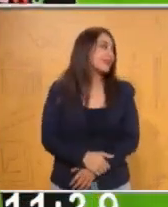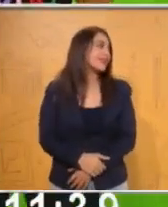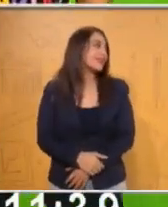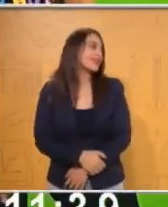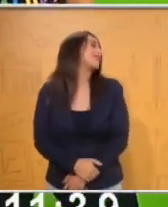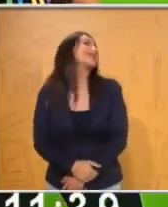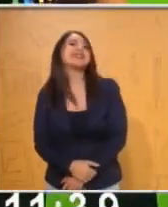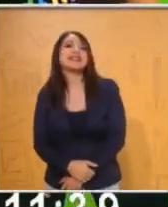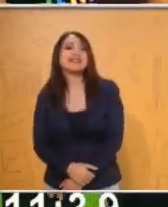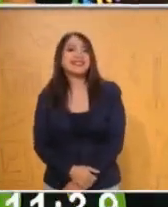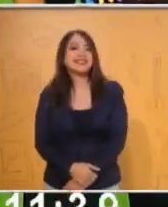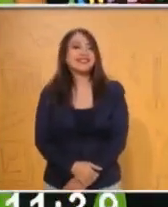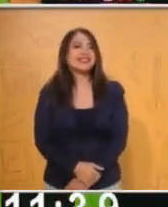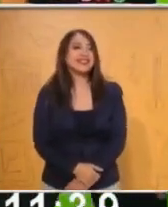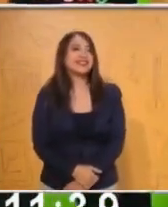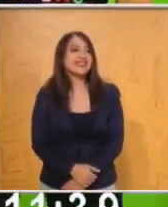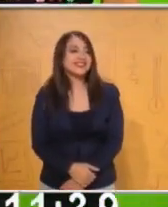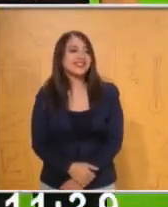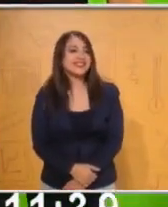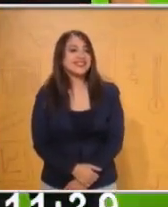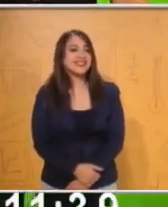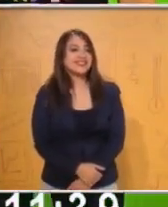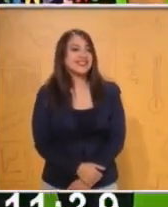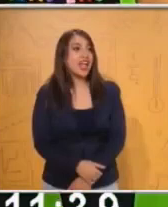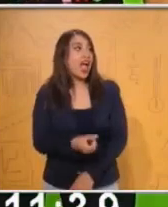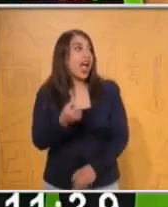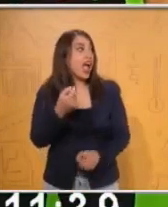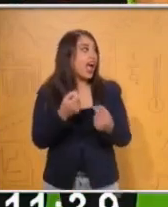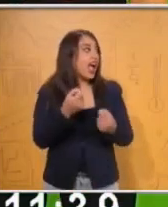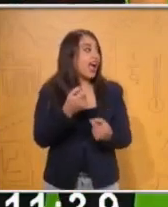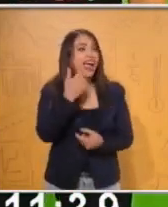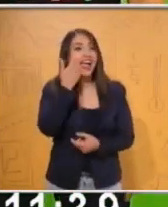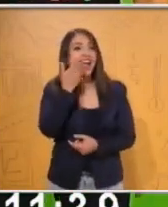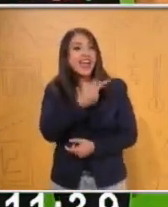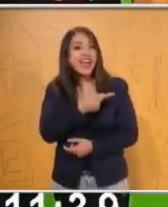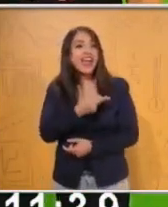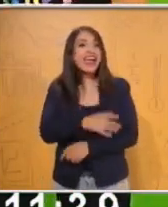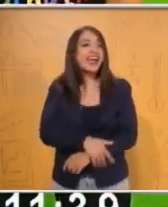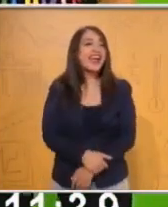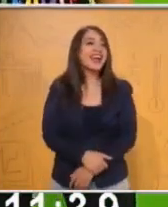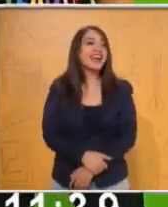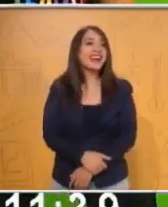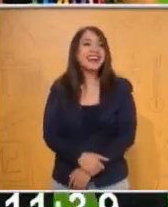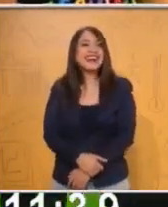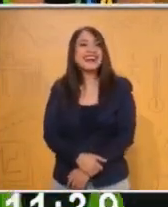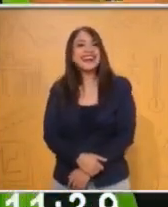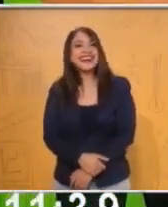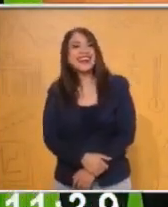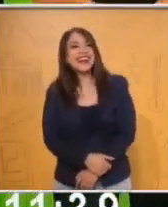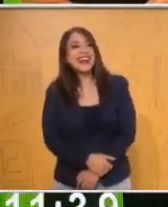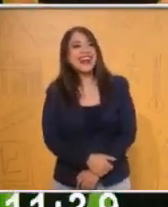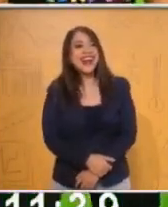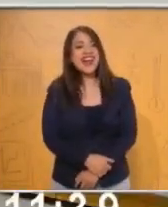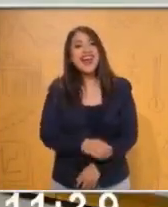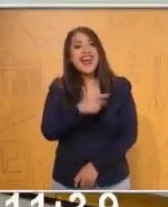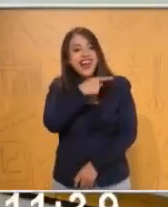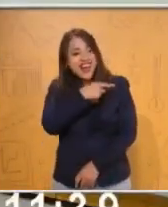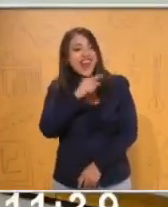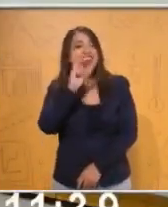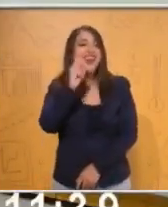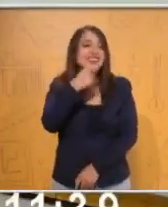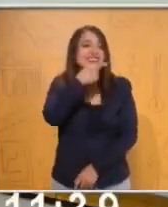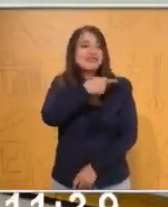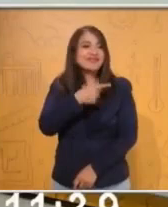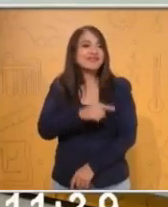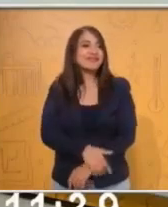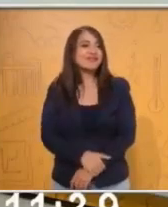A ver, ¿alguien más le quiere robar la respuesta a la maestra? No, vamos a darle la Hay que darle chance. Vamos a darle la oportunidad de participar. Muy